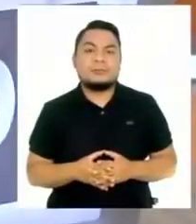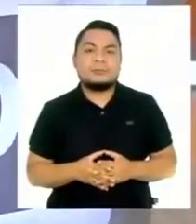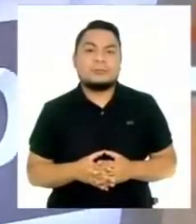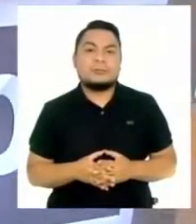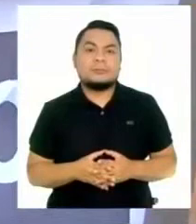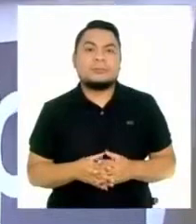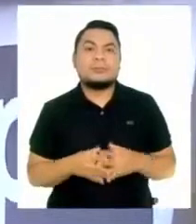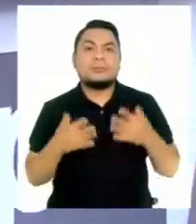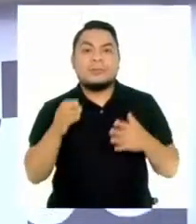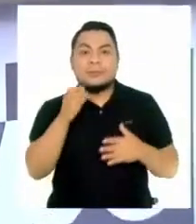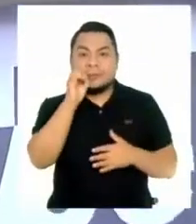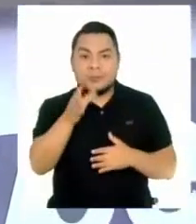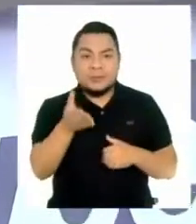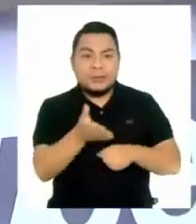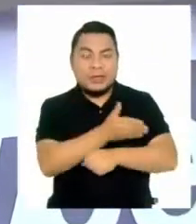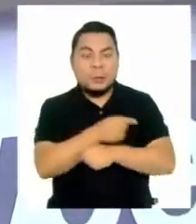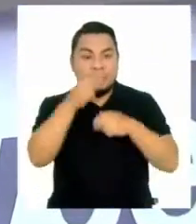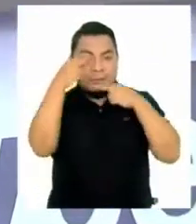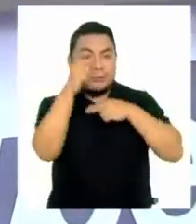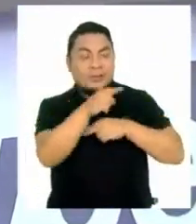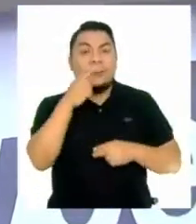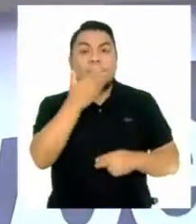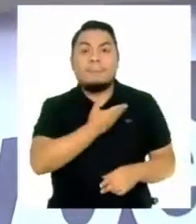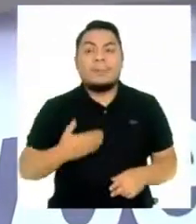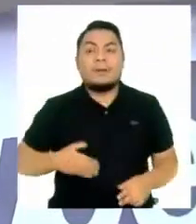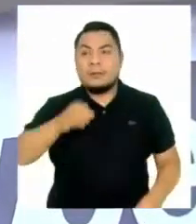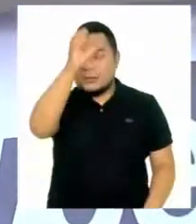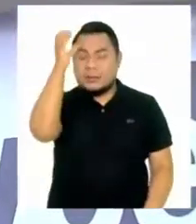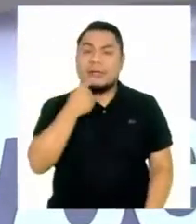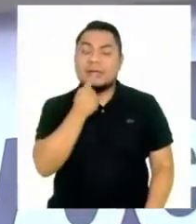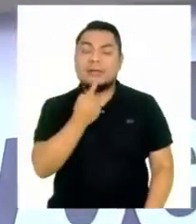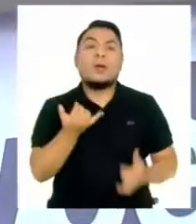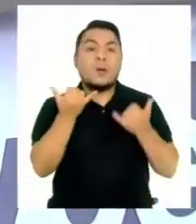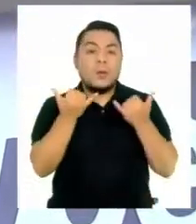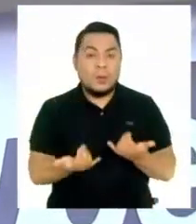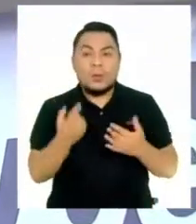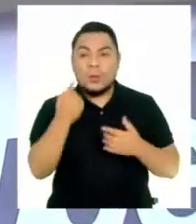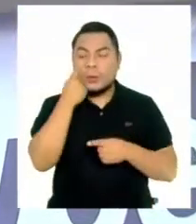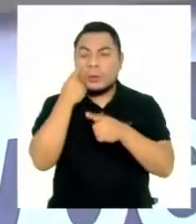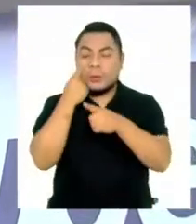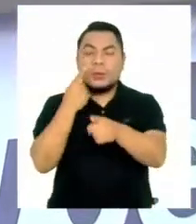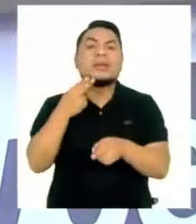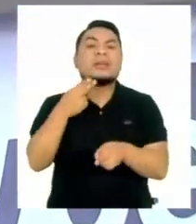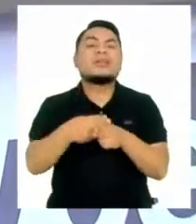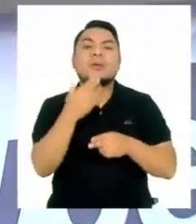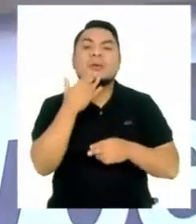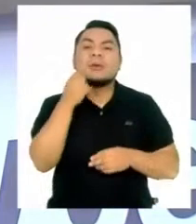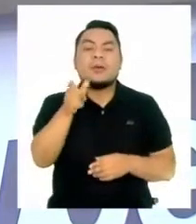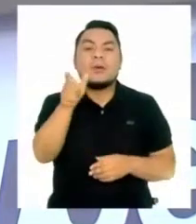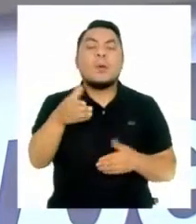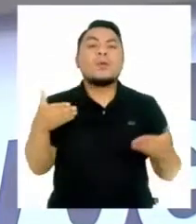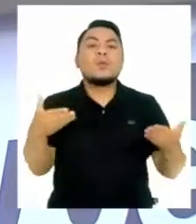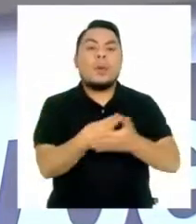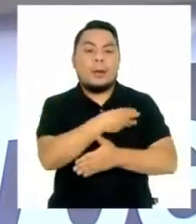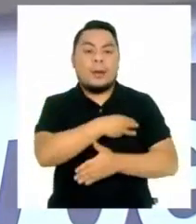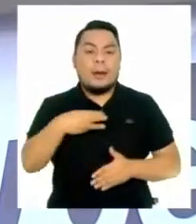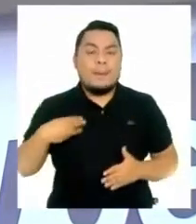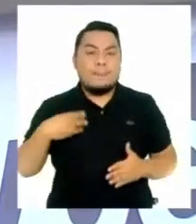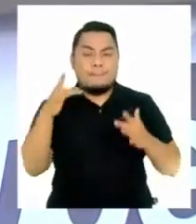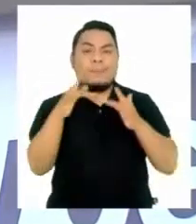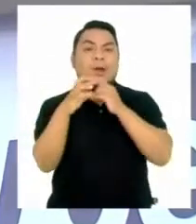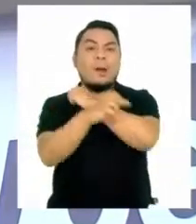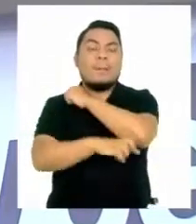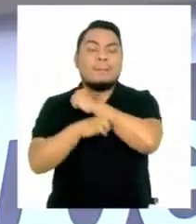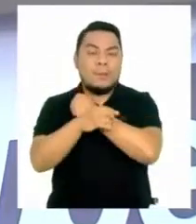Se los adelantamos en los titulares. El presidente Pedro Castillo afirmó que hoy se conocería el nombre del nuevo canciller